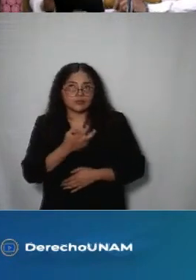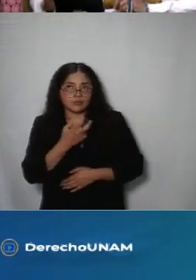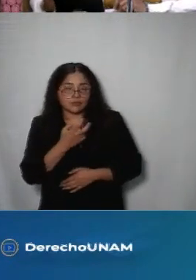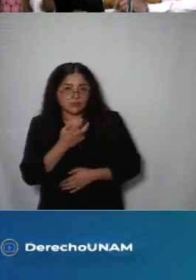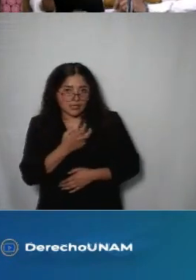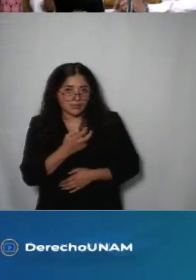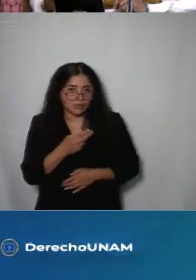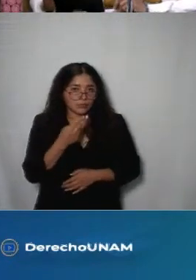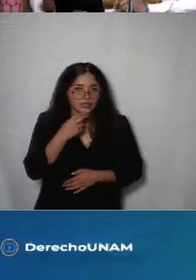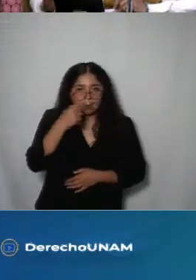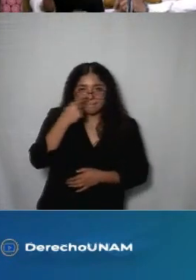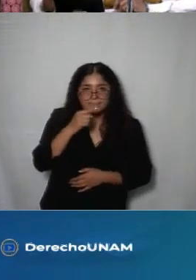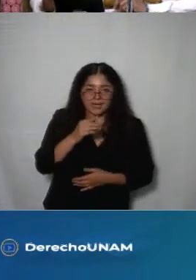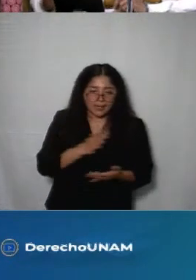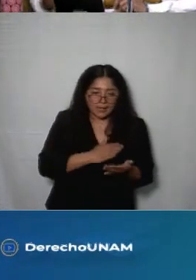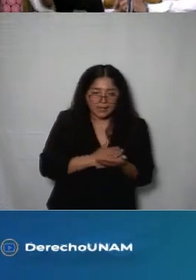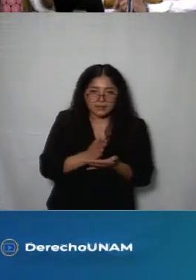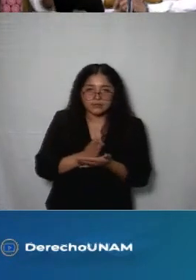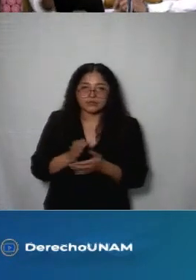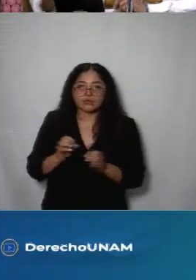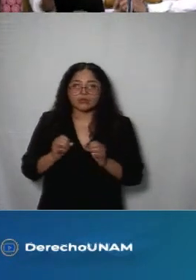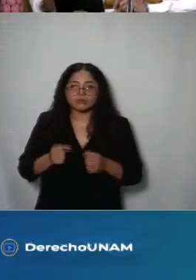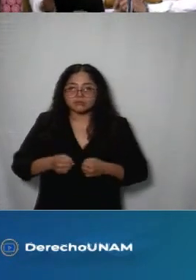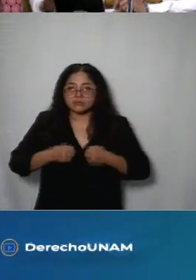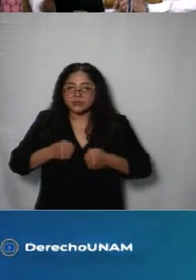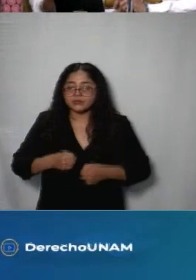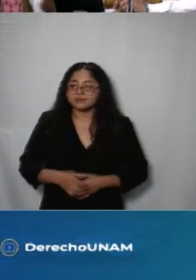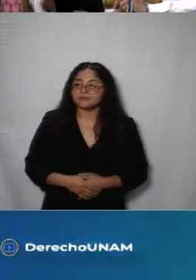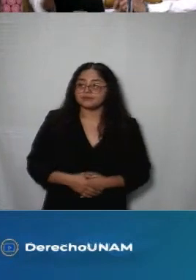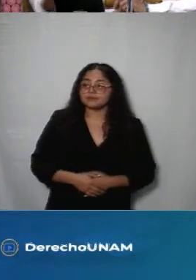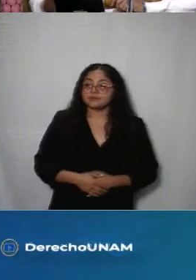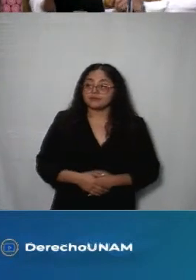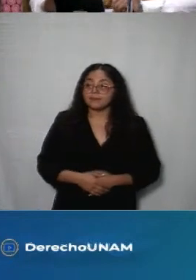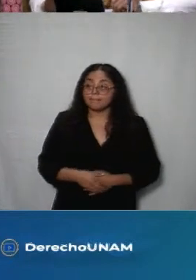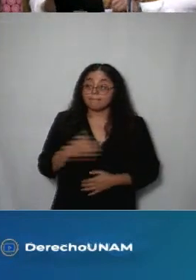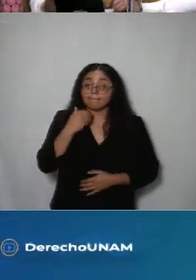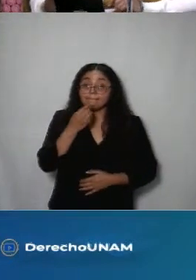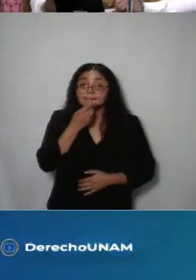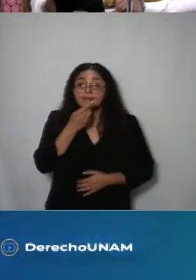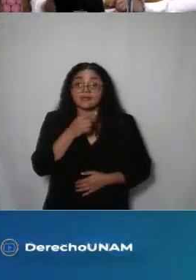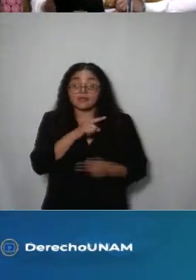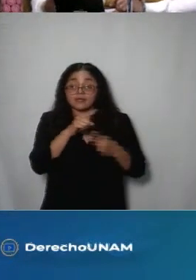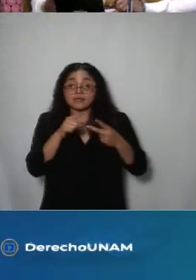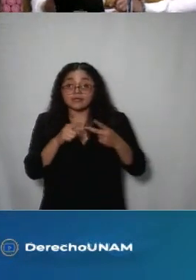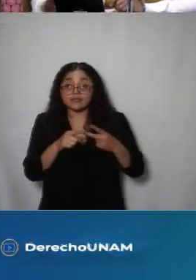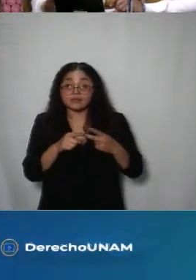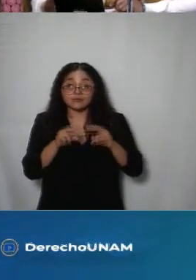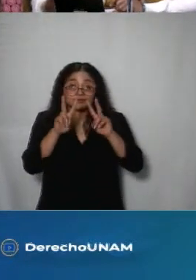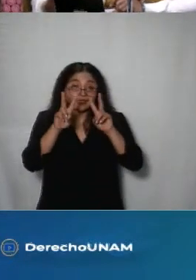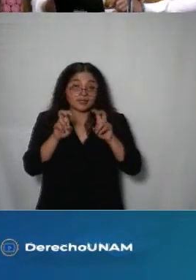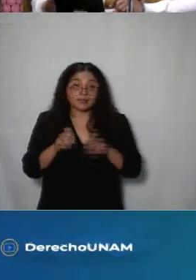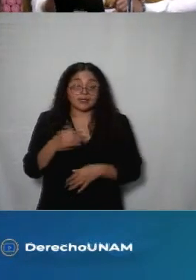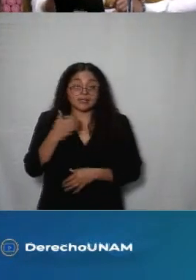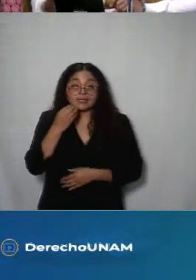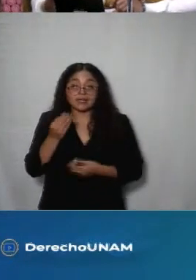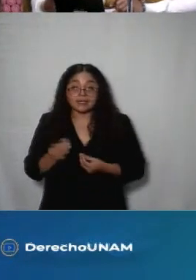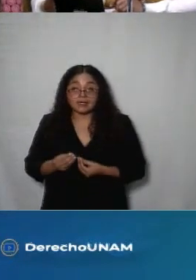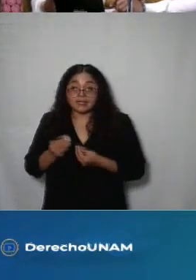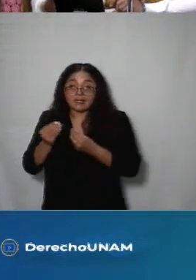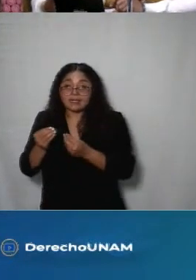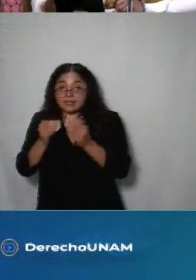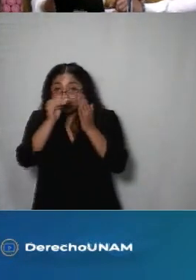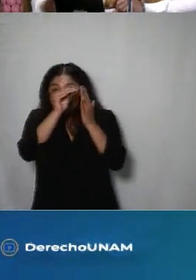manera y me interesa como segundo punto hacer la entrega del